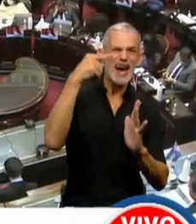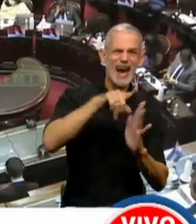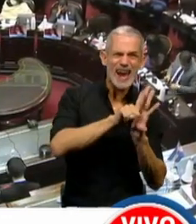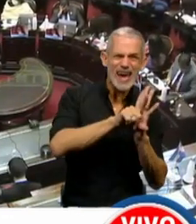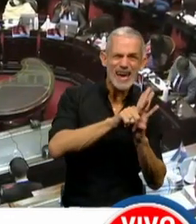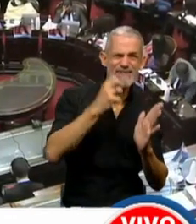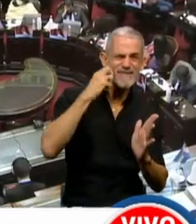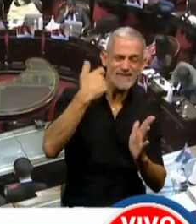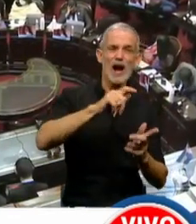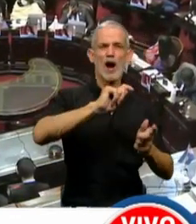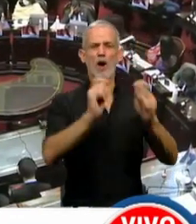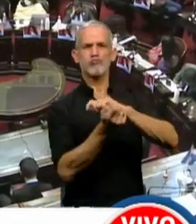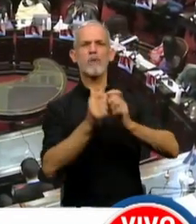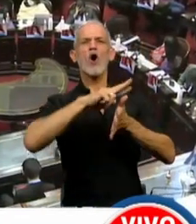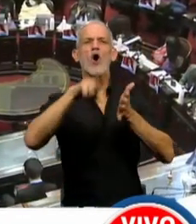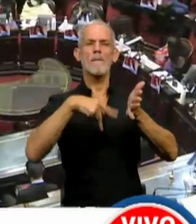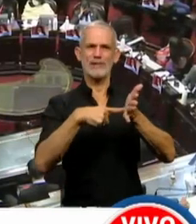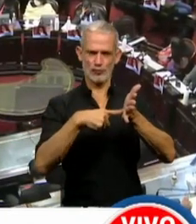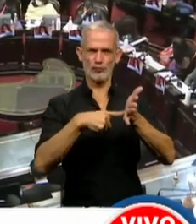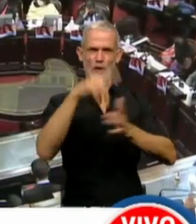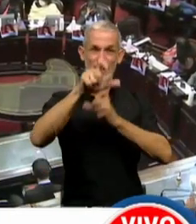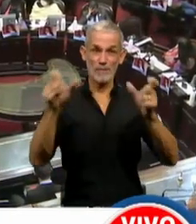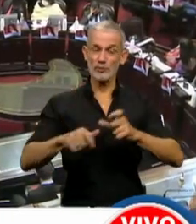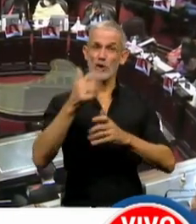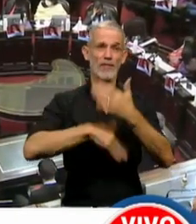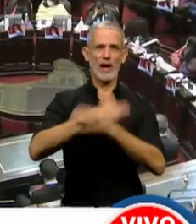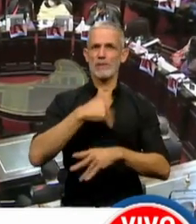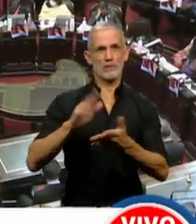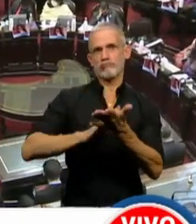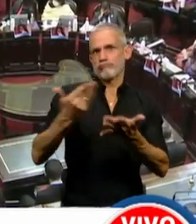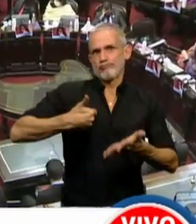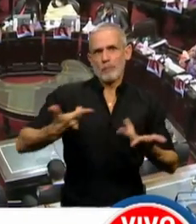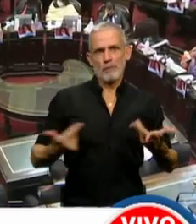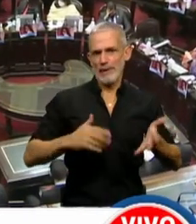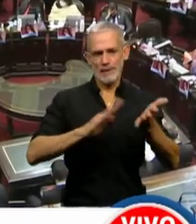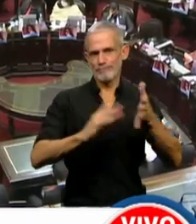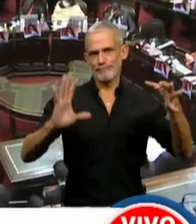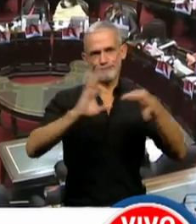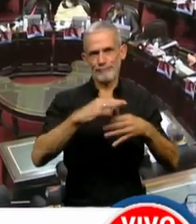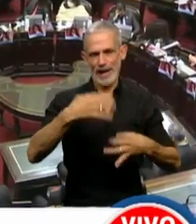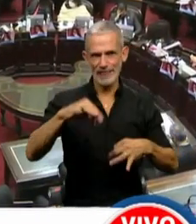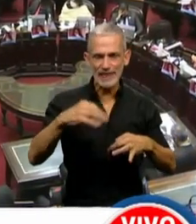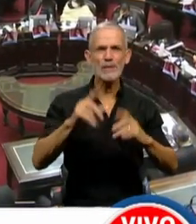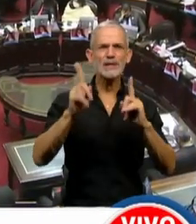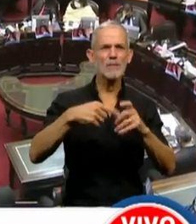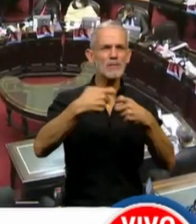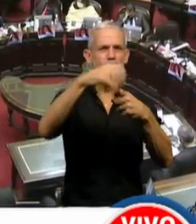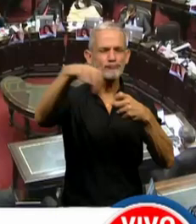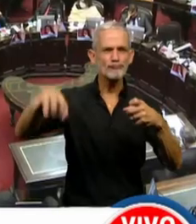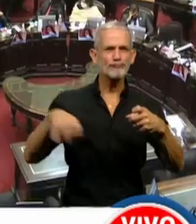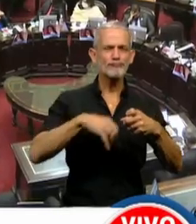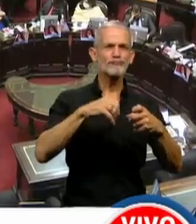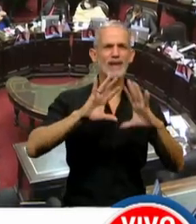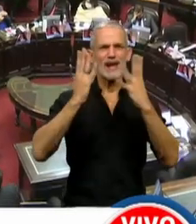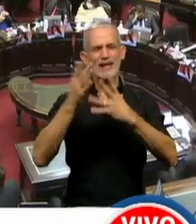fundamentalmente la Convención Internacional de las Personas con Discapacidad nos están pidiendo, además de organismos internacionales y